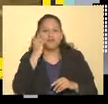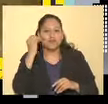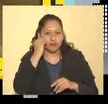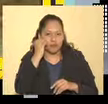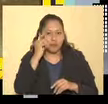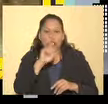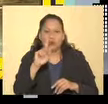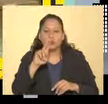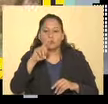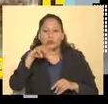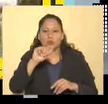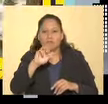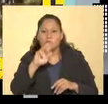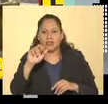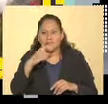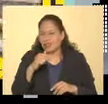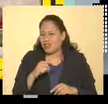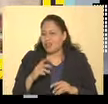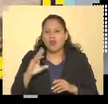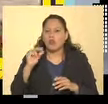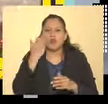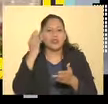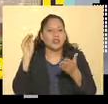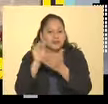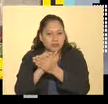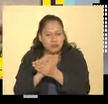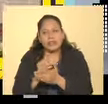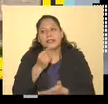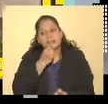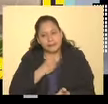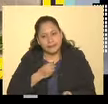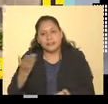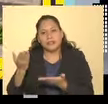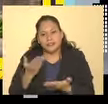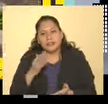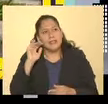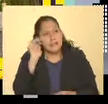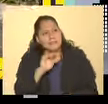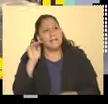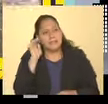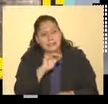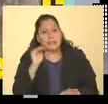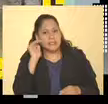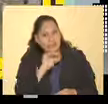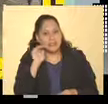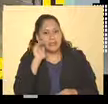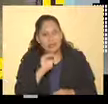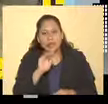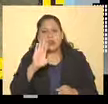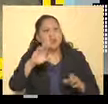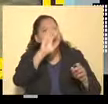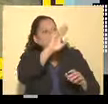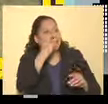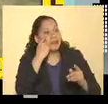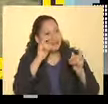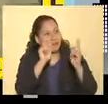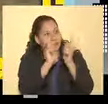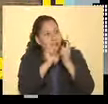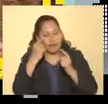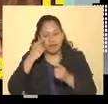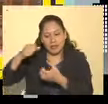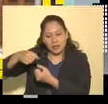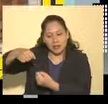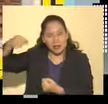No lo querían recibir, por fin lo reciben después de varios intentos y le muestra el ayate